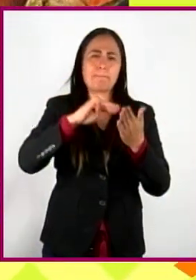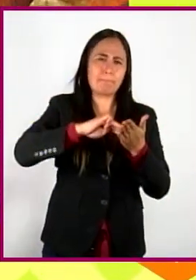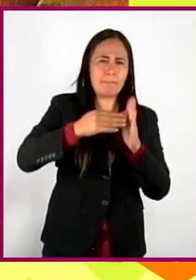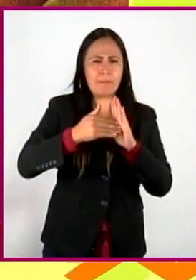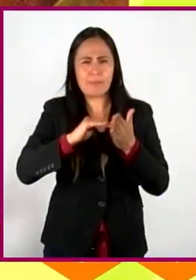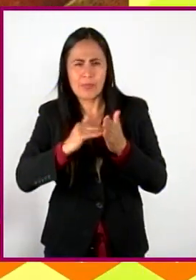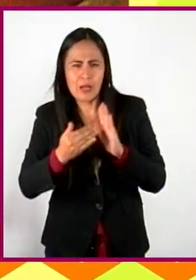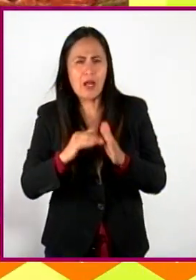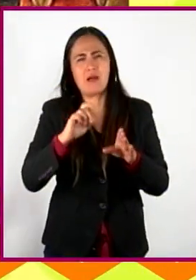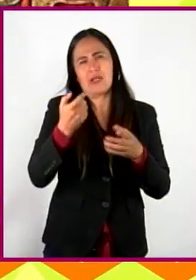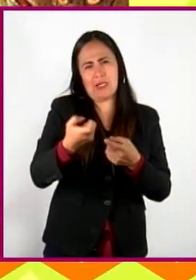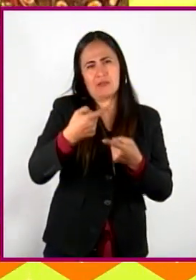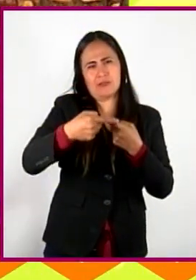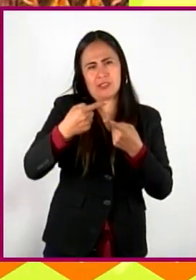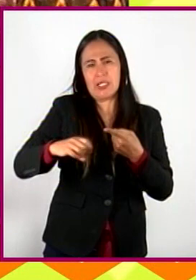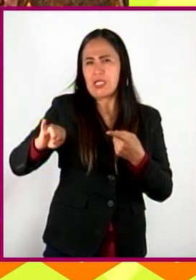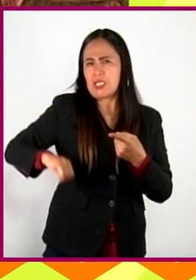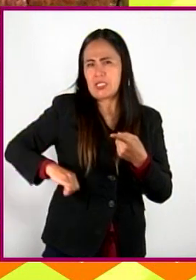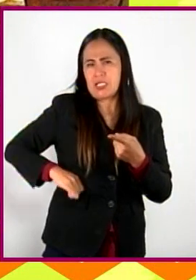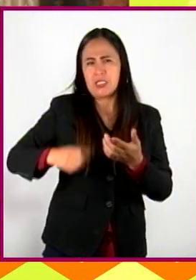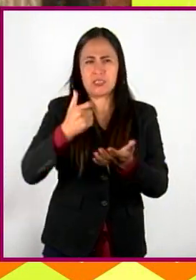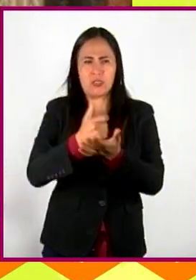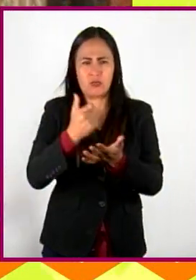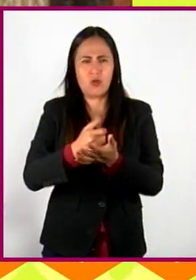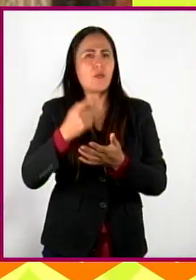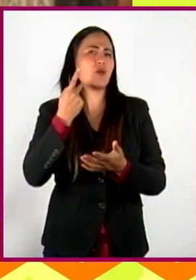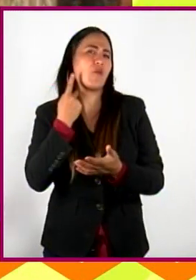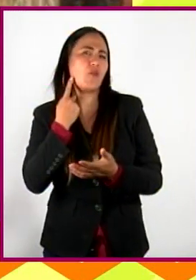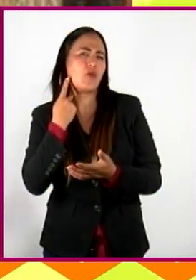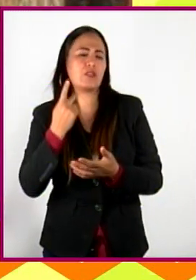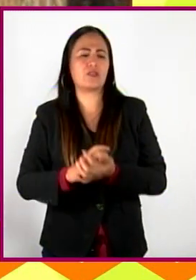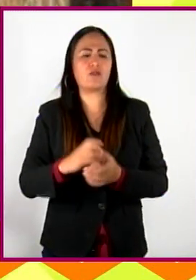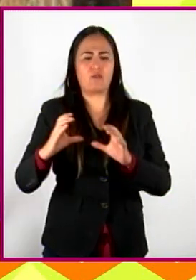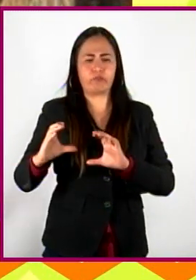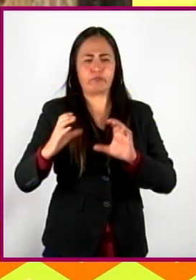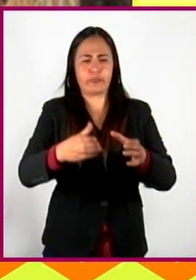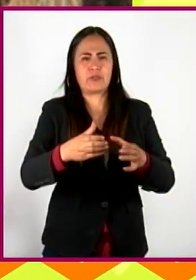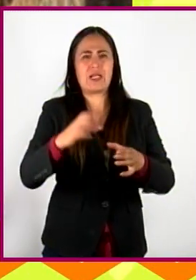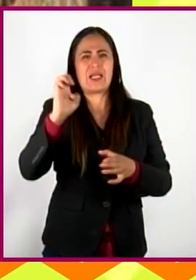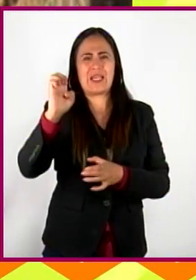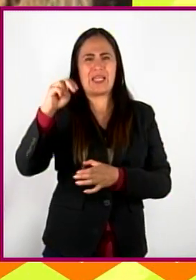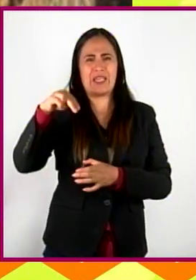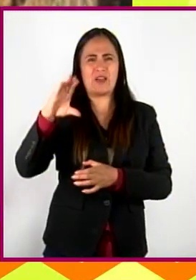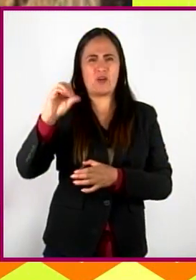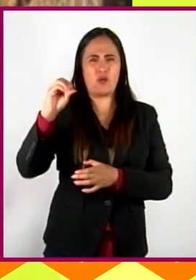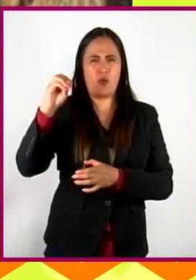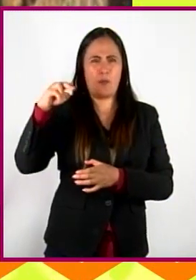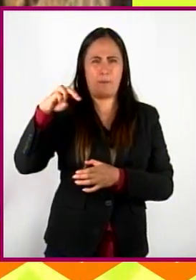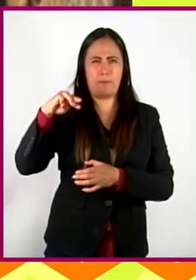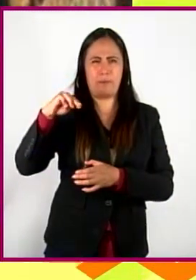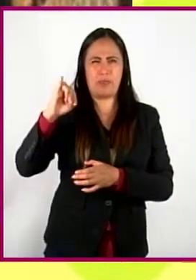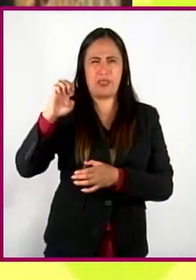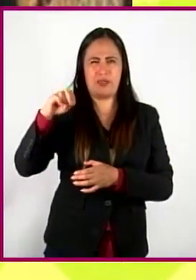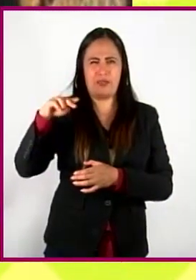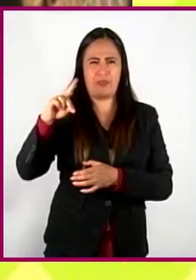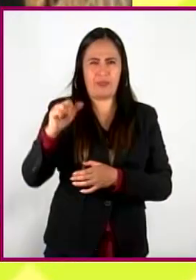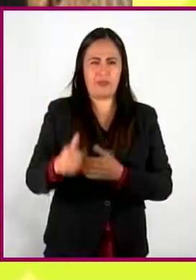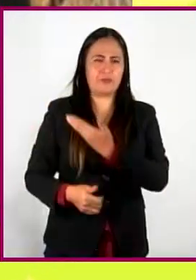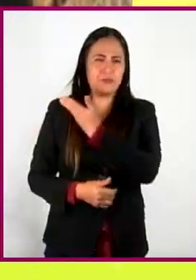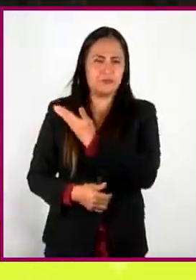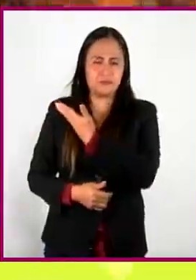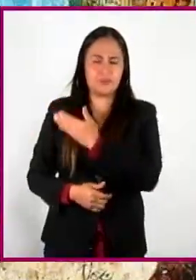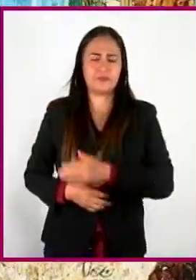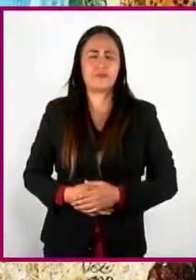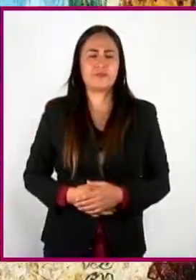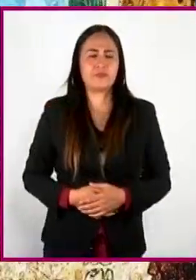económicos y políticos, entre ellos el de las encomiendas. Centrémonos en su origen y función en la colonia.